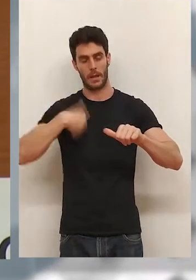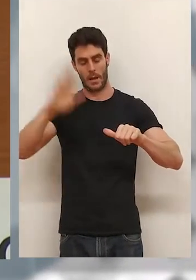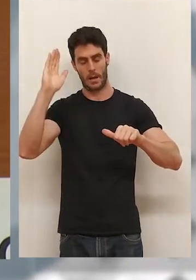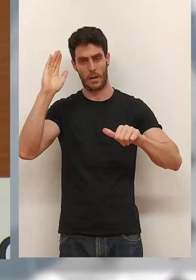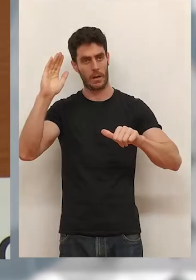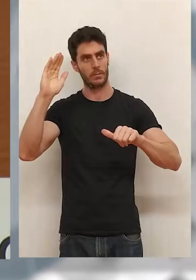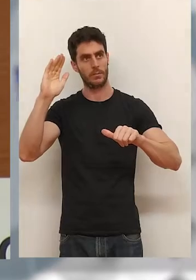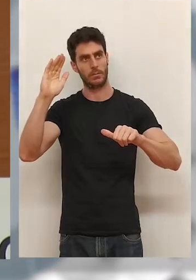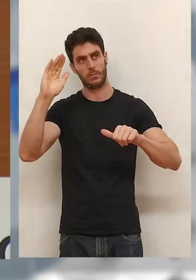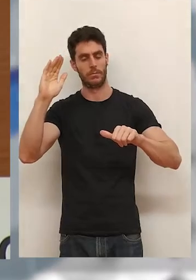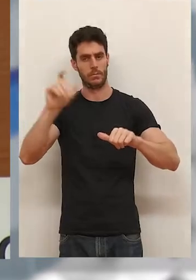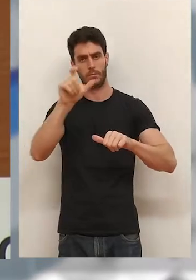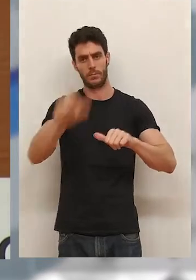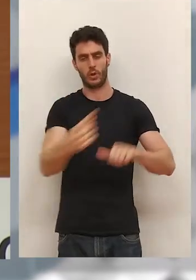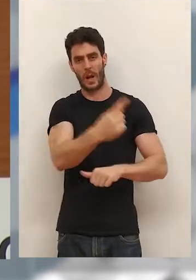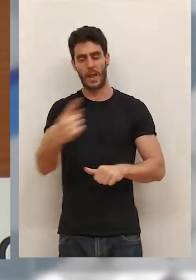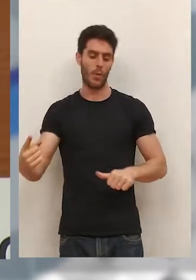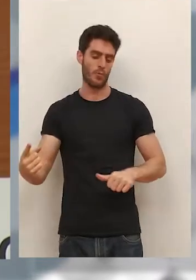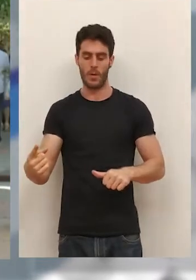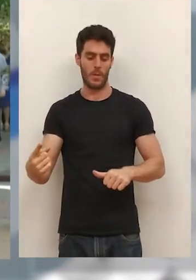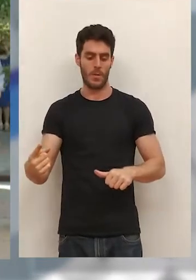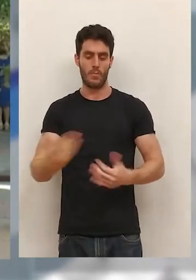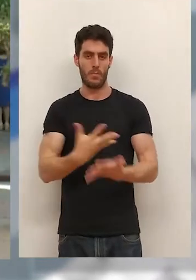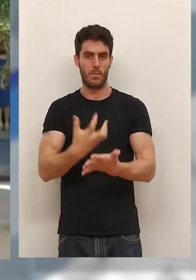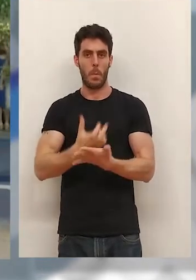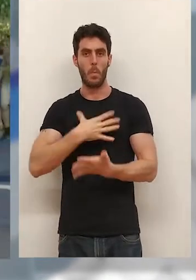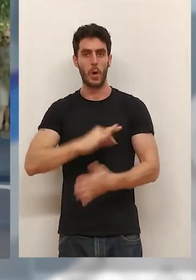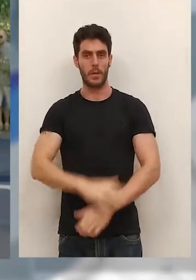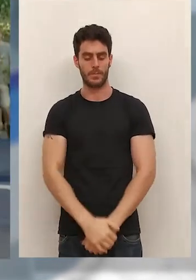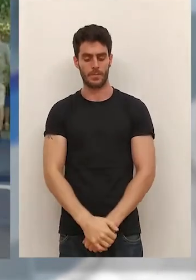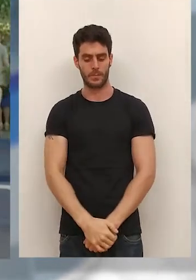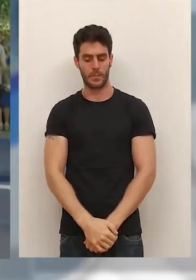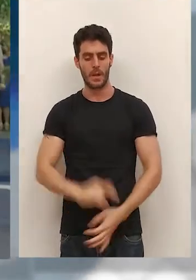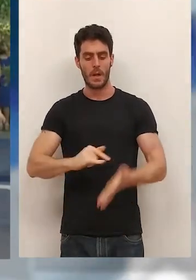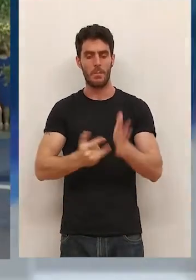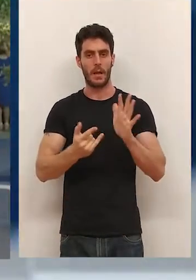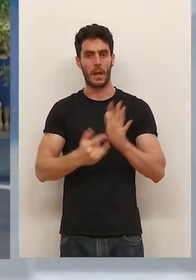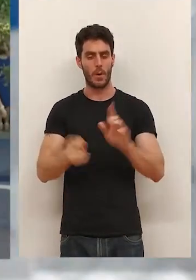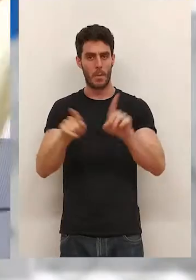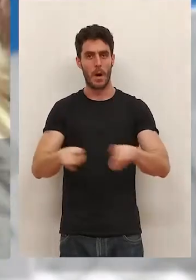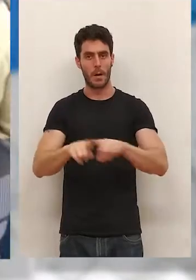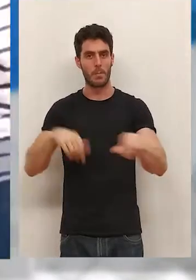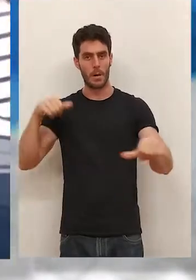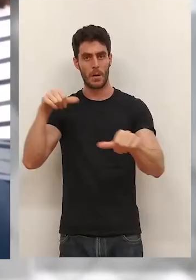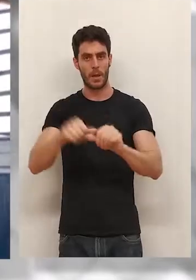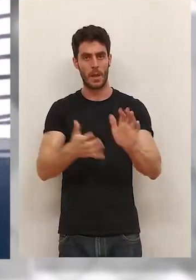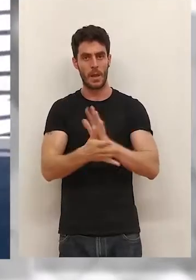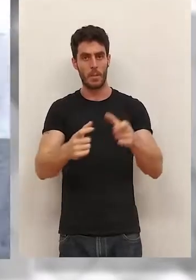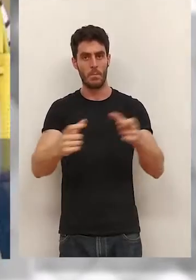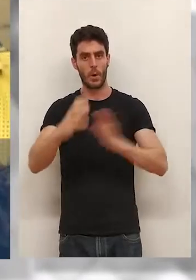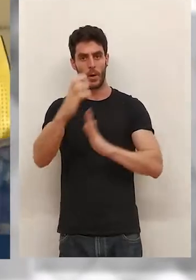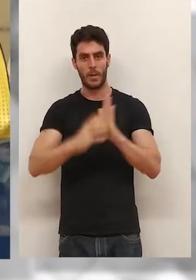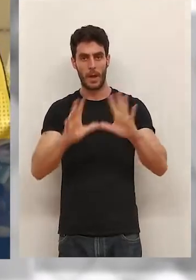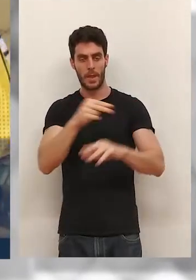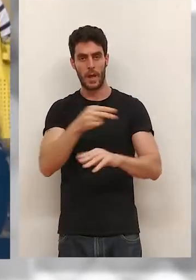cada persona se los va a poder descargar. El mecanismo es el de siempre. Cada bono tiene un descuento de 10 euros